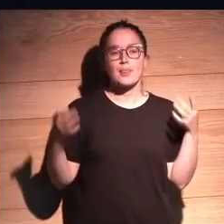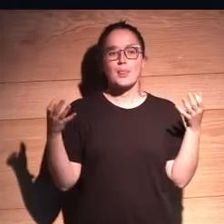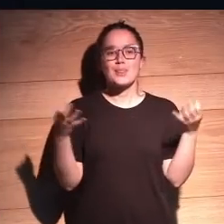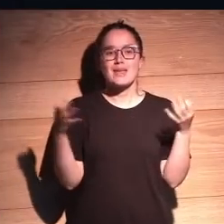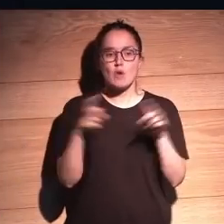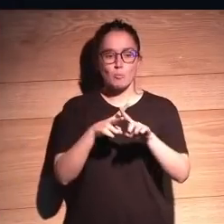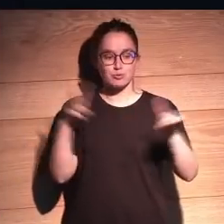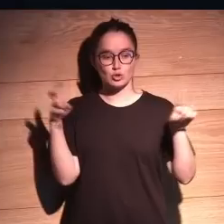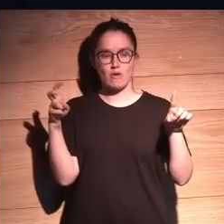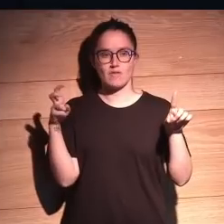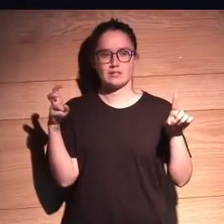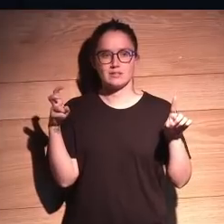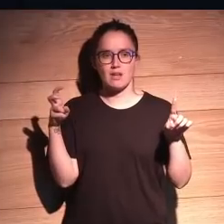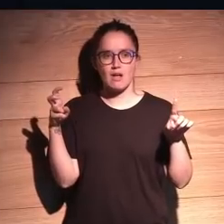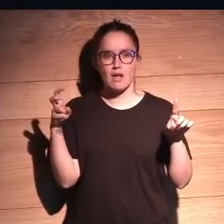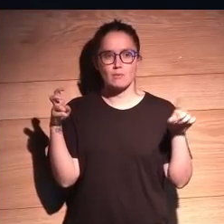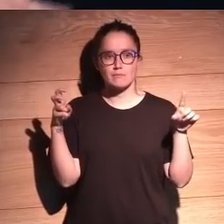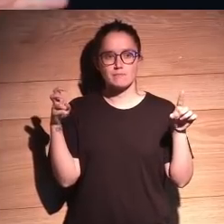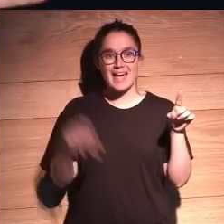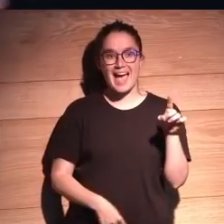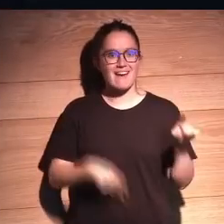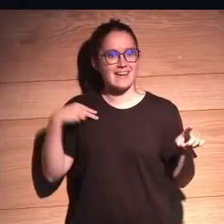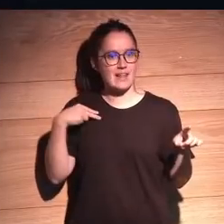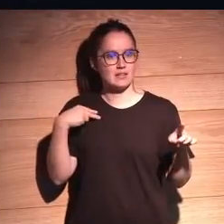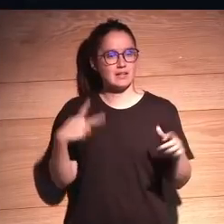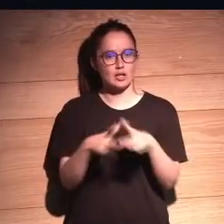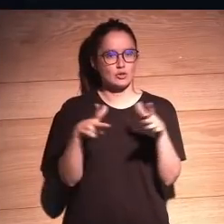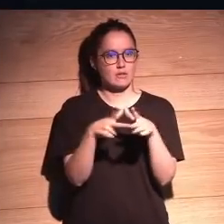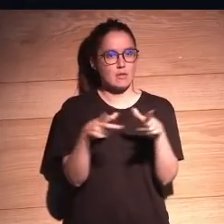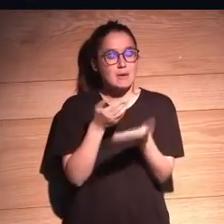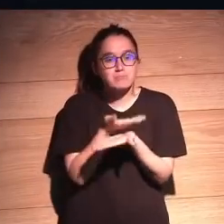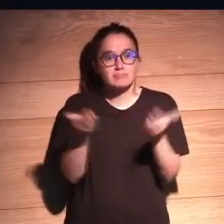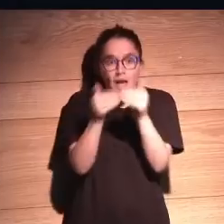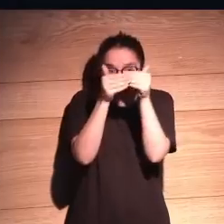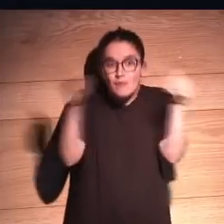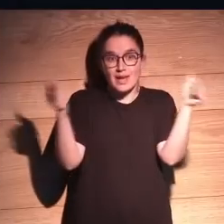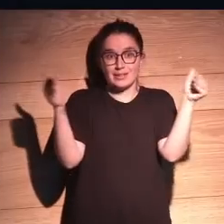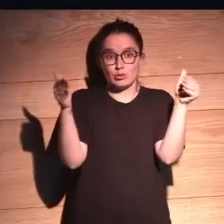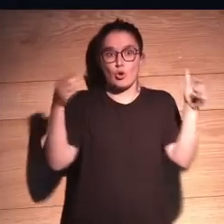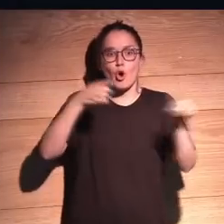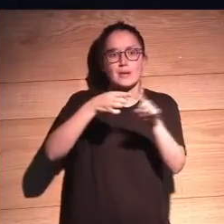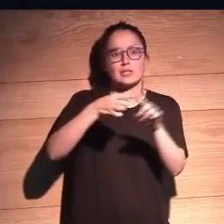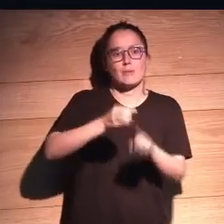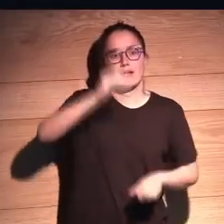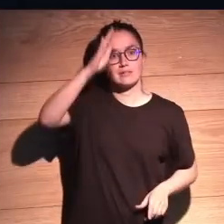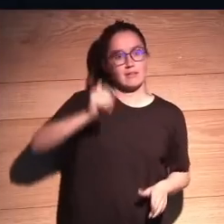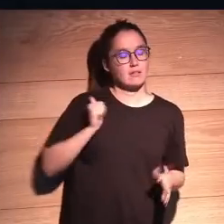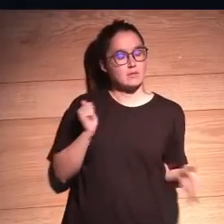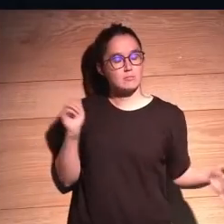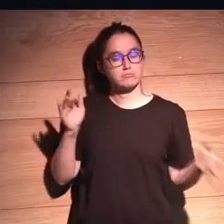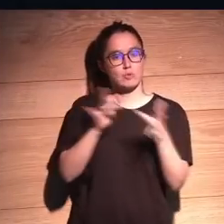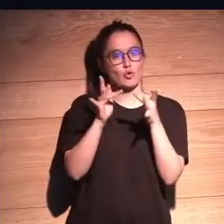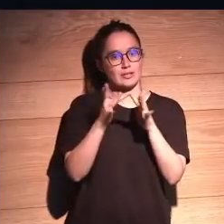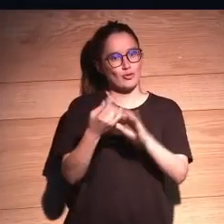Hay que tener una visión extremadamente amplia de lo que es nuestra sociedad para lograr que estas inteligencias artificiales se relacionen con